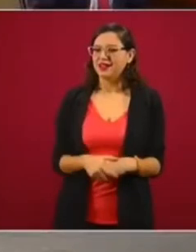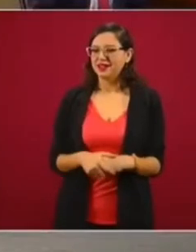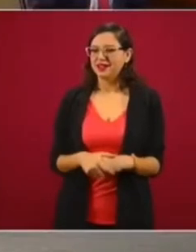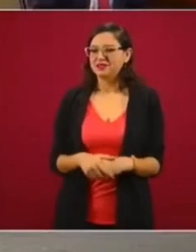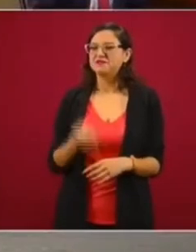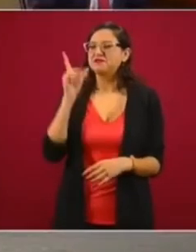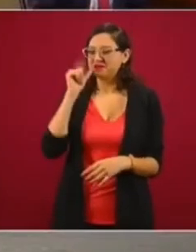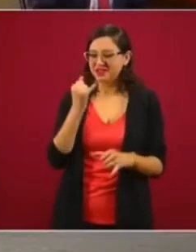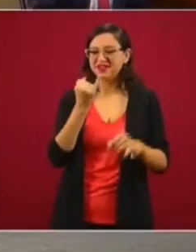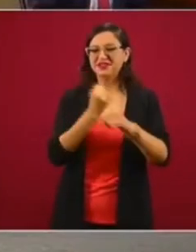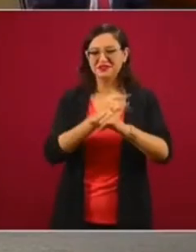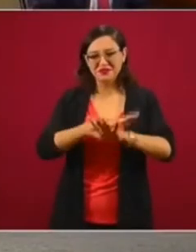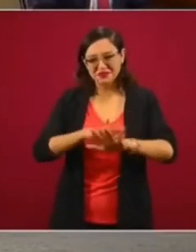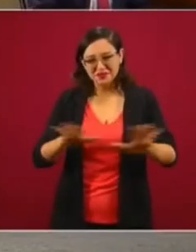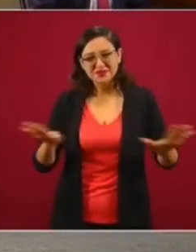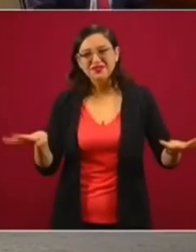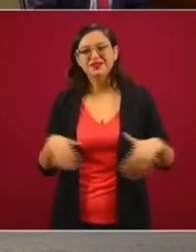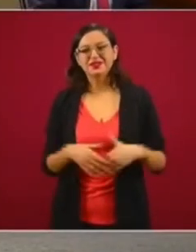sucede?